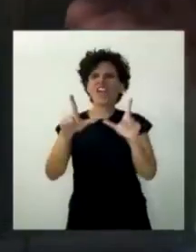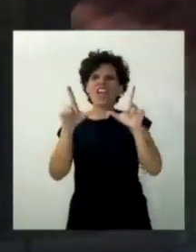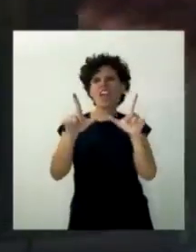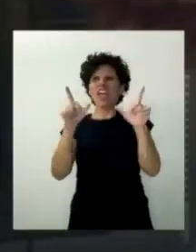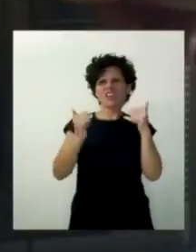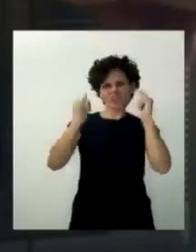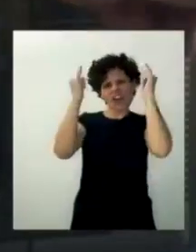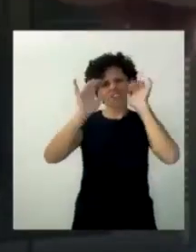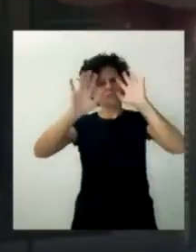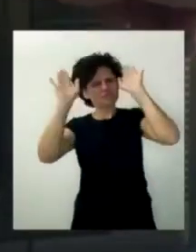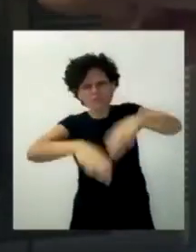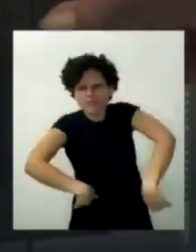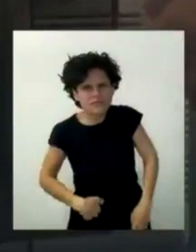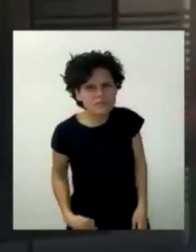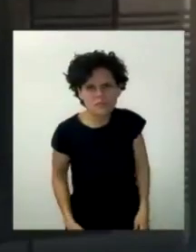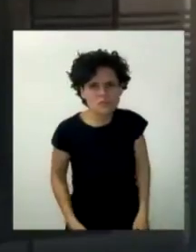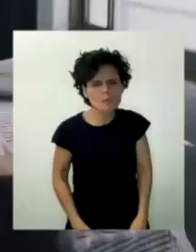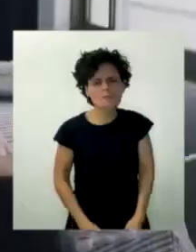No más, chau.